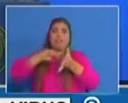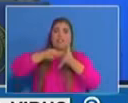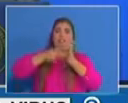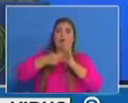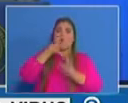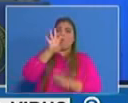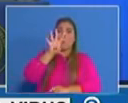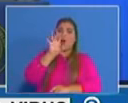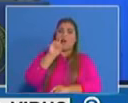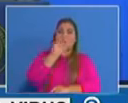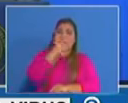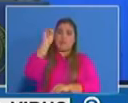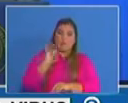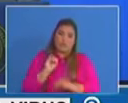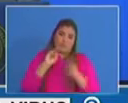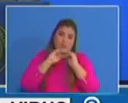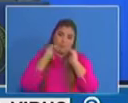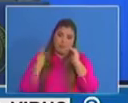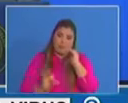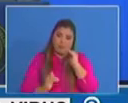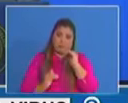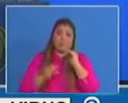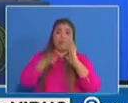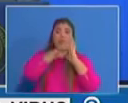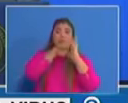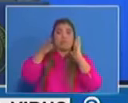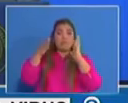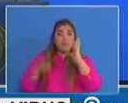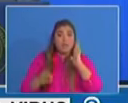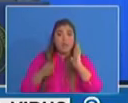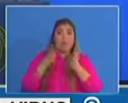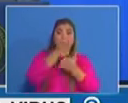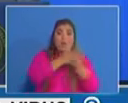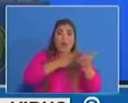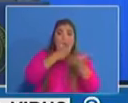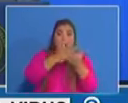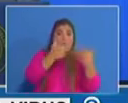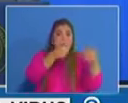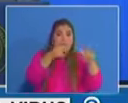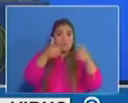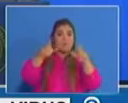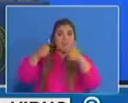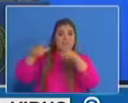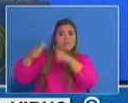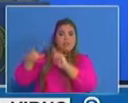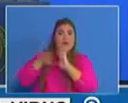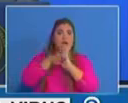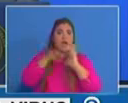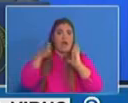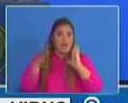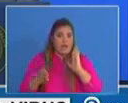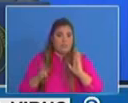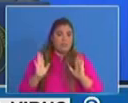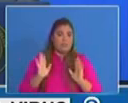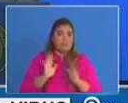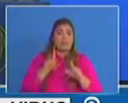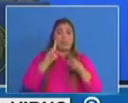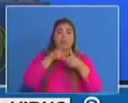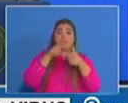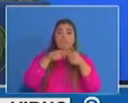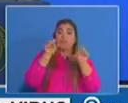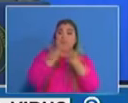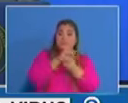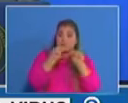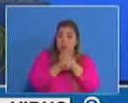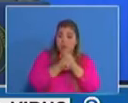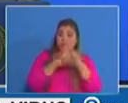de las camas que todavía están libres. Y para las salas de hospitalización esto también tiene